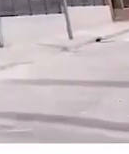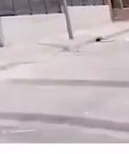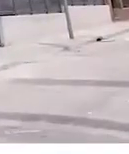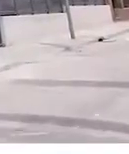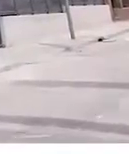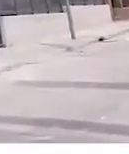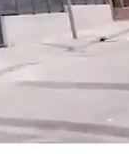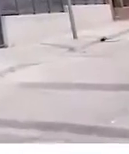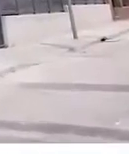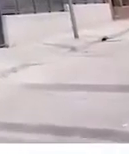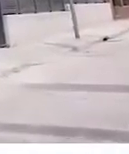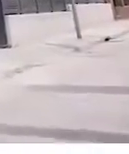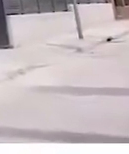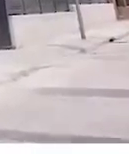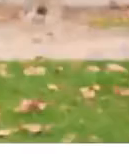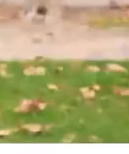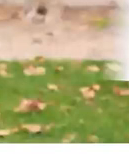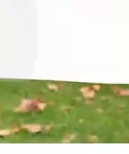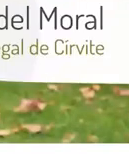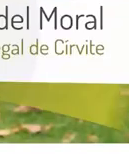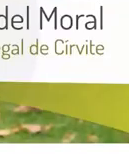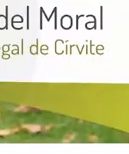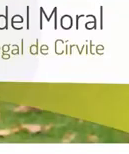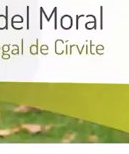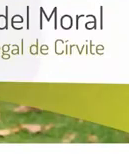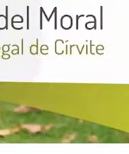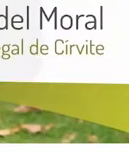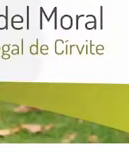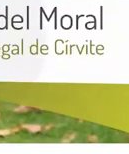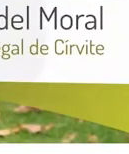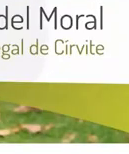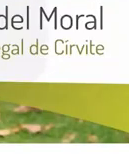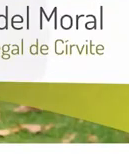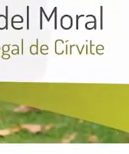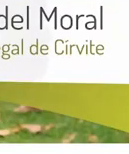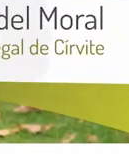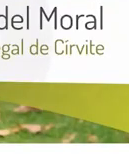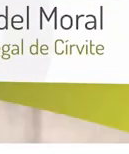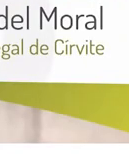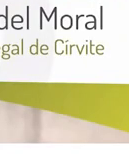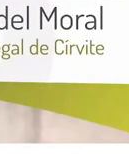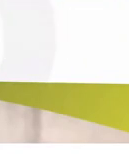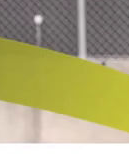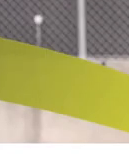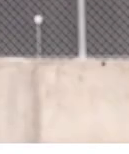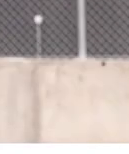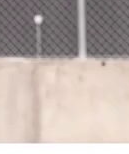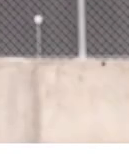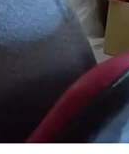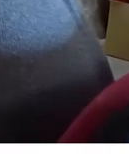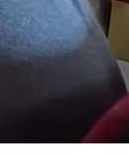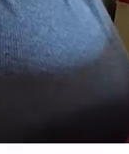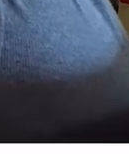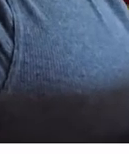CIRVIT es una asociación sin ánimo de lucro Que defiende los derechos de las personas Con discapacidad intelectual O del desarrollo y de sus